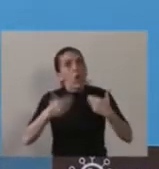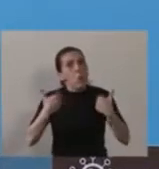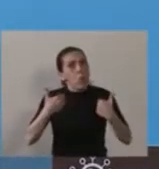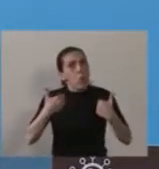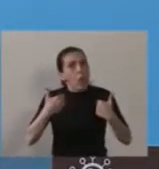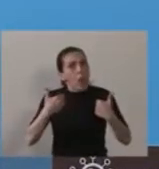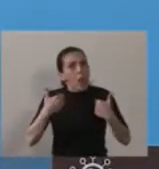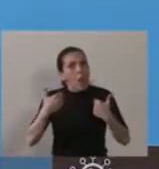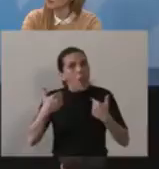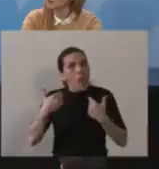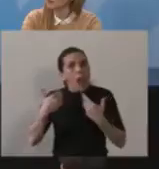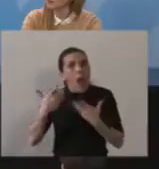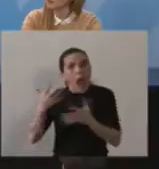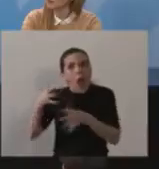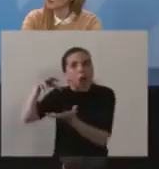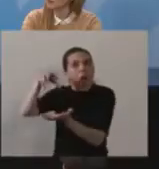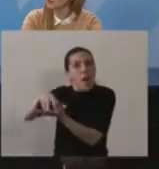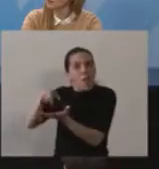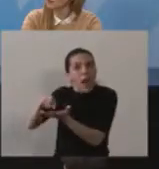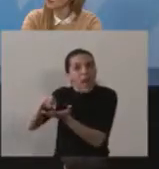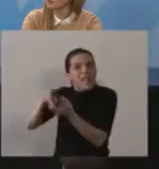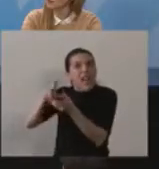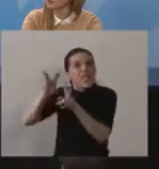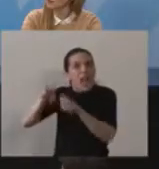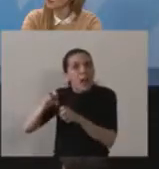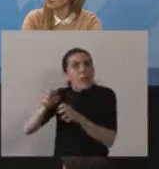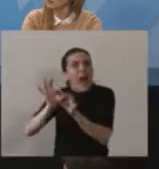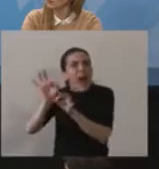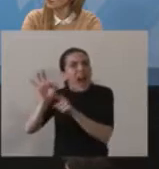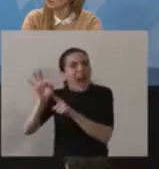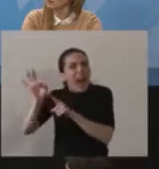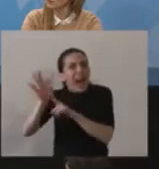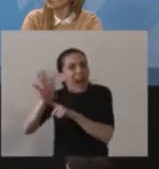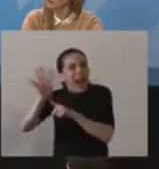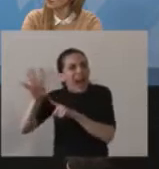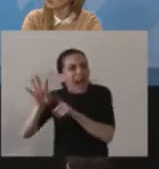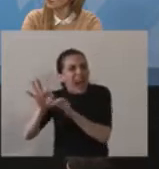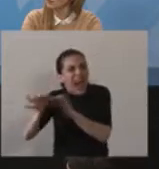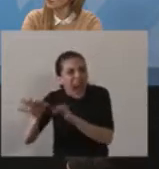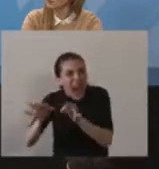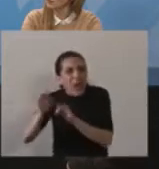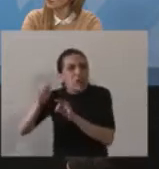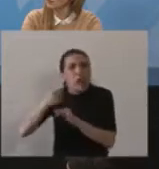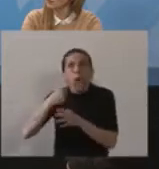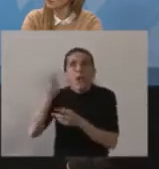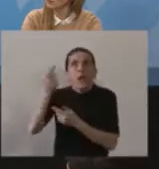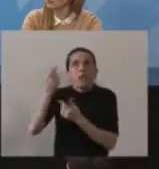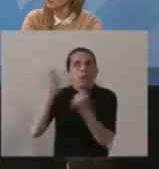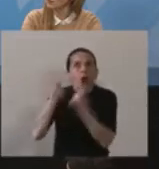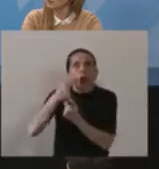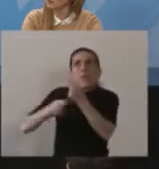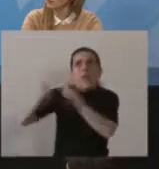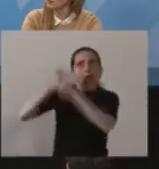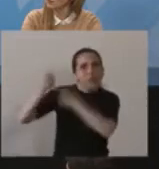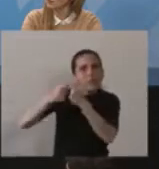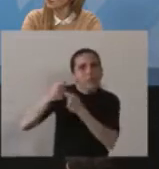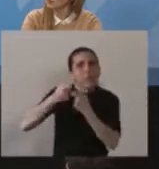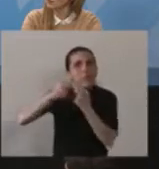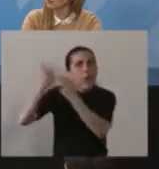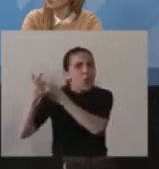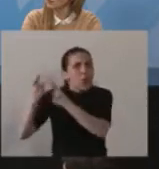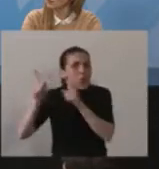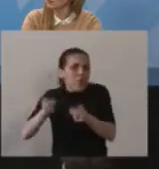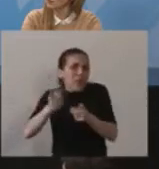empresa testigo en el mercado de granos y testigo en el mercado de cambios. Esto también, como fue mencionado por el Presidente, con